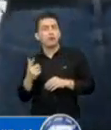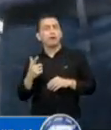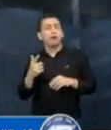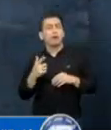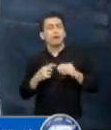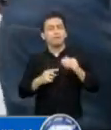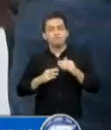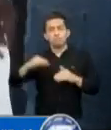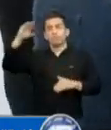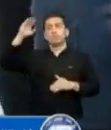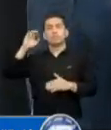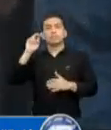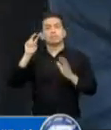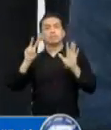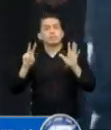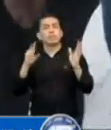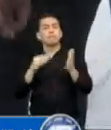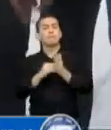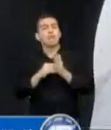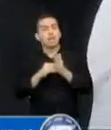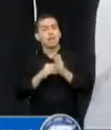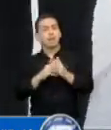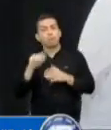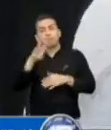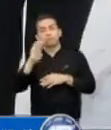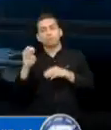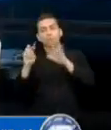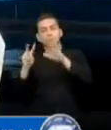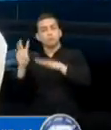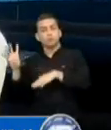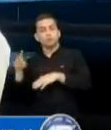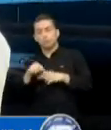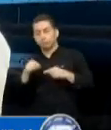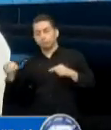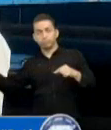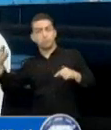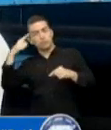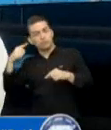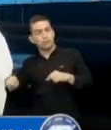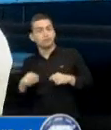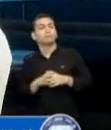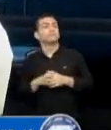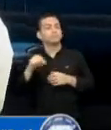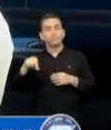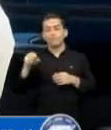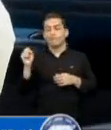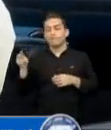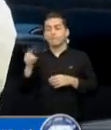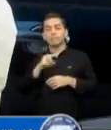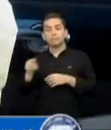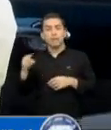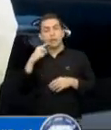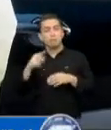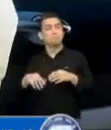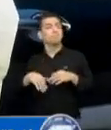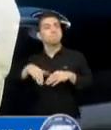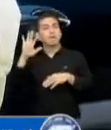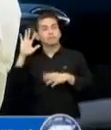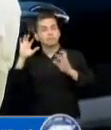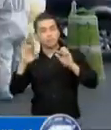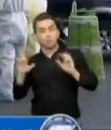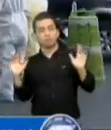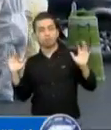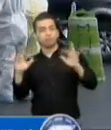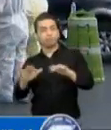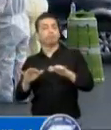a 7.474 en los últimos días. Durante el fin de semana, se observó mayor afluencia de personas en los laboratorios